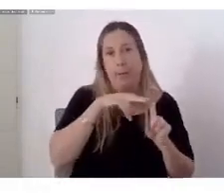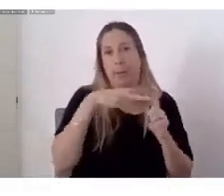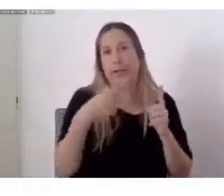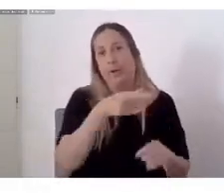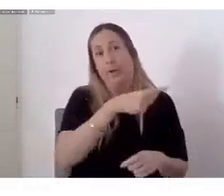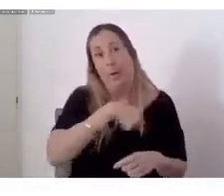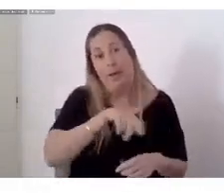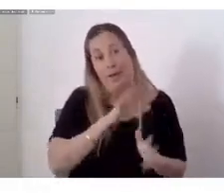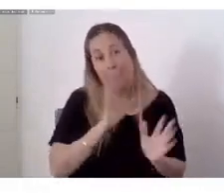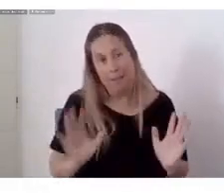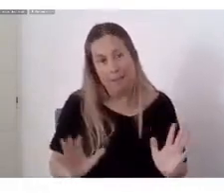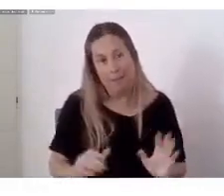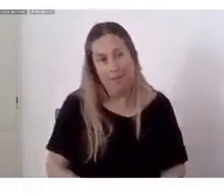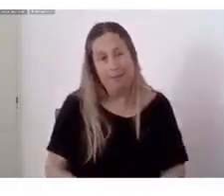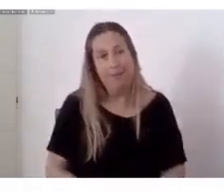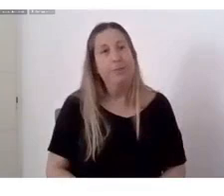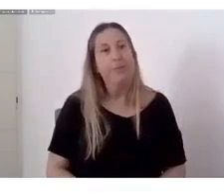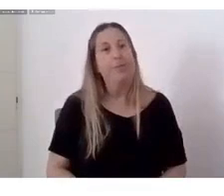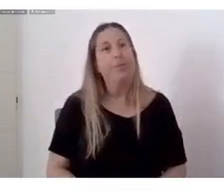Lo lamento